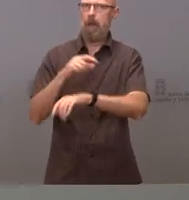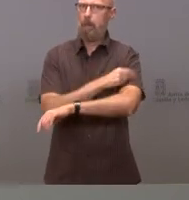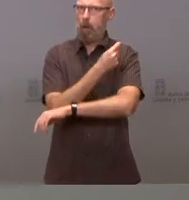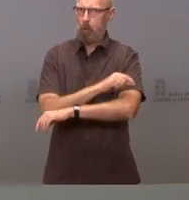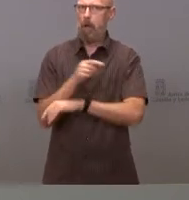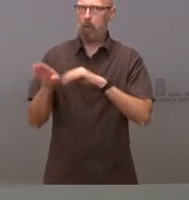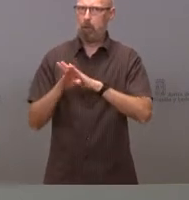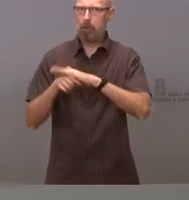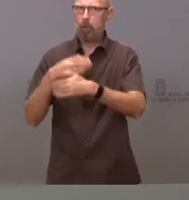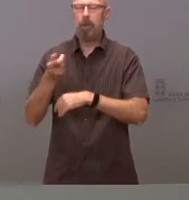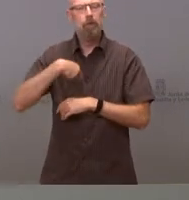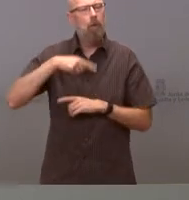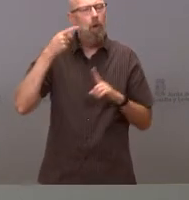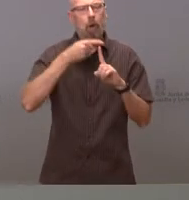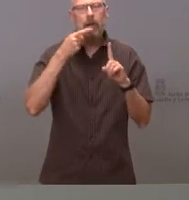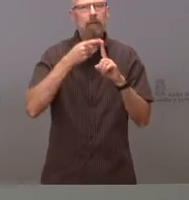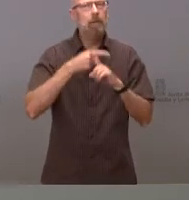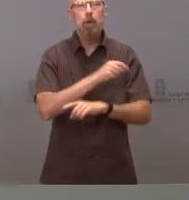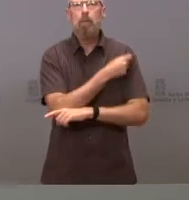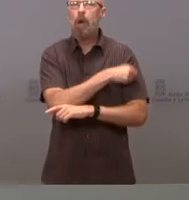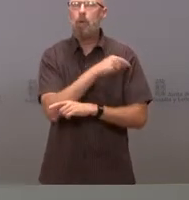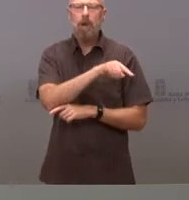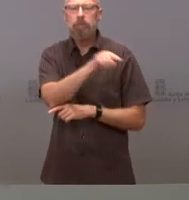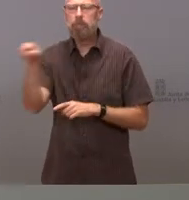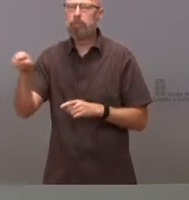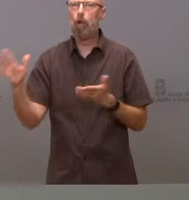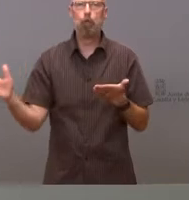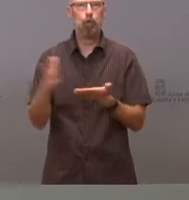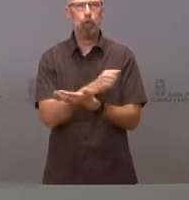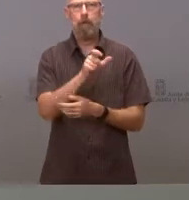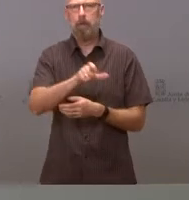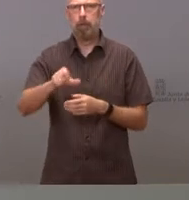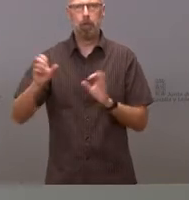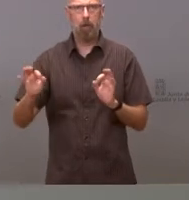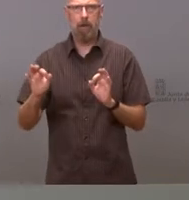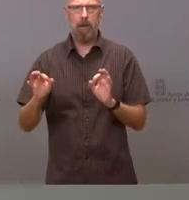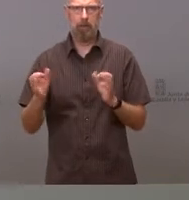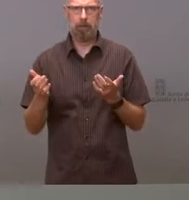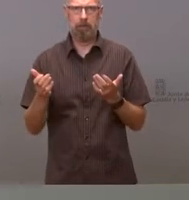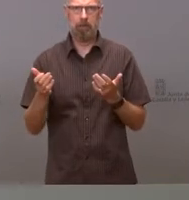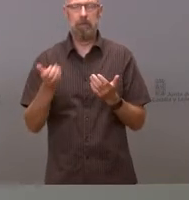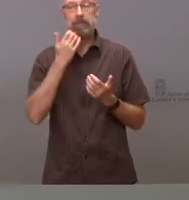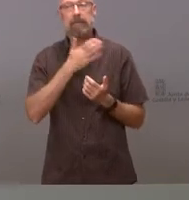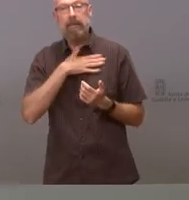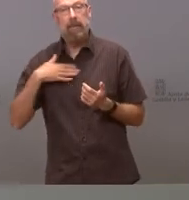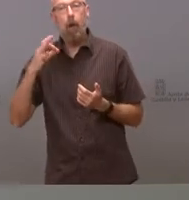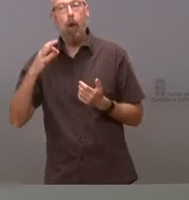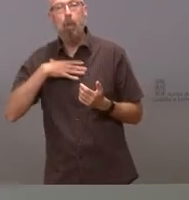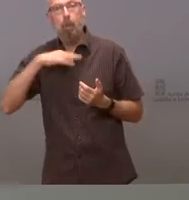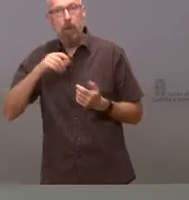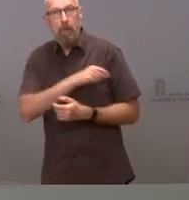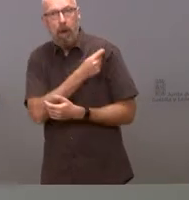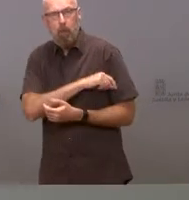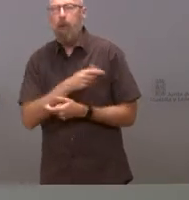objetivo es vacunar al 100% de la población que deseo que pueda ser vacunada y que no quede